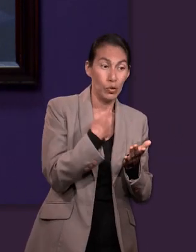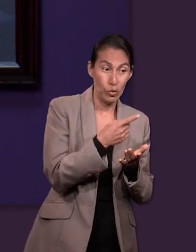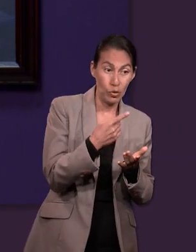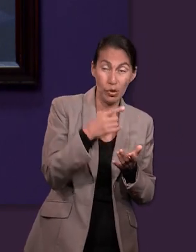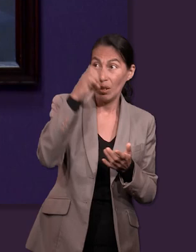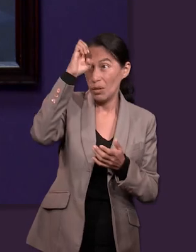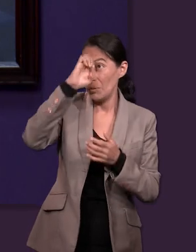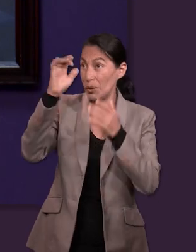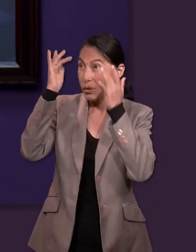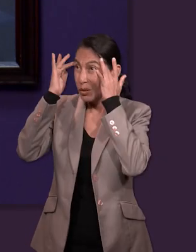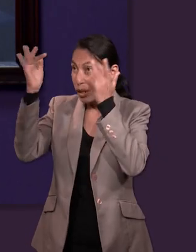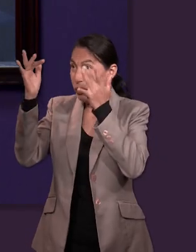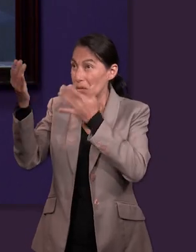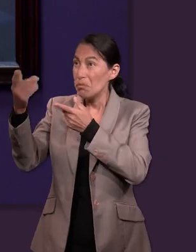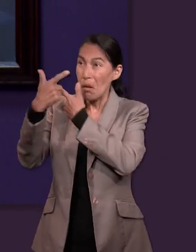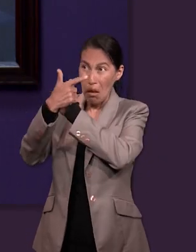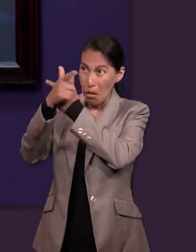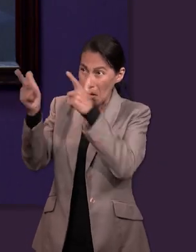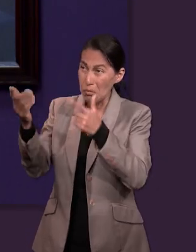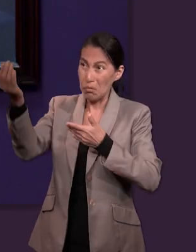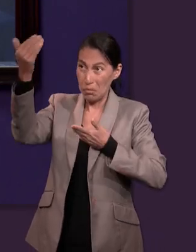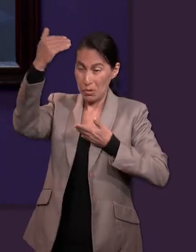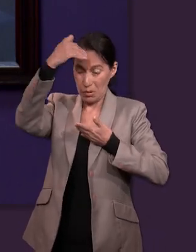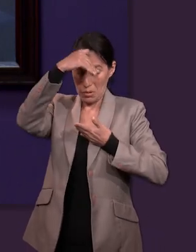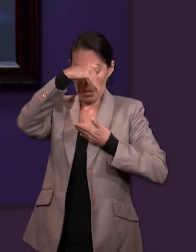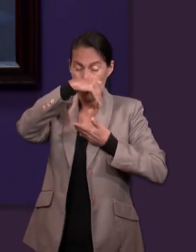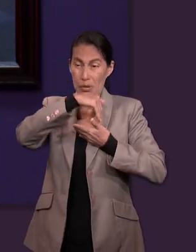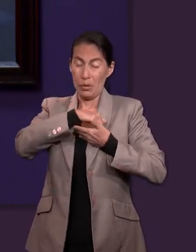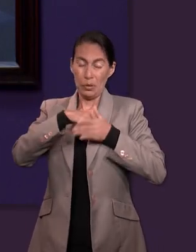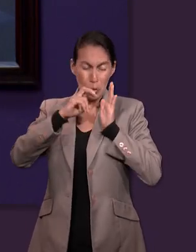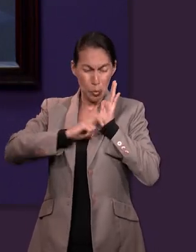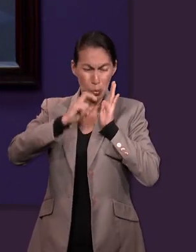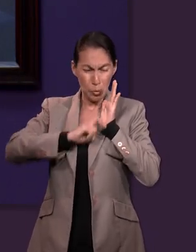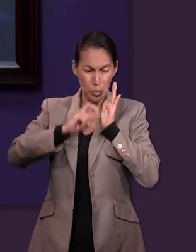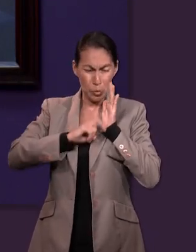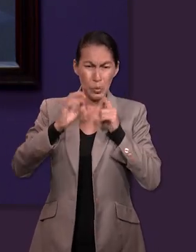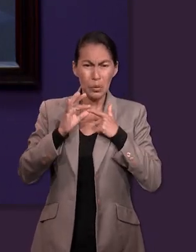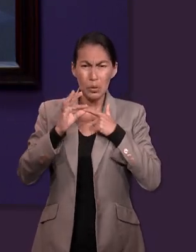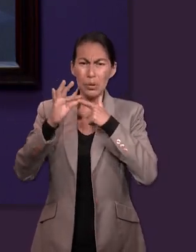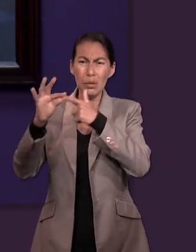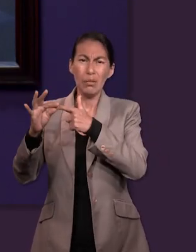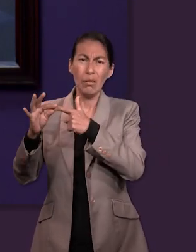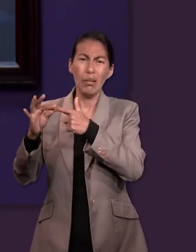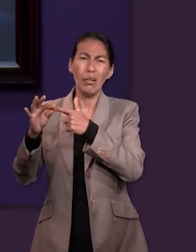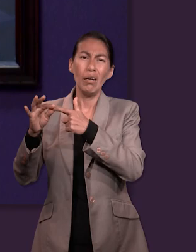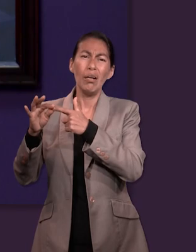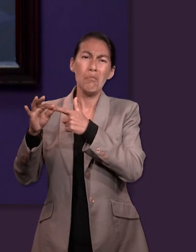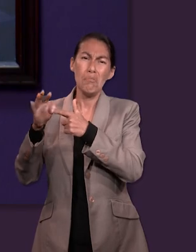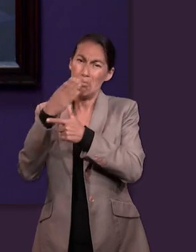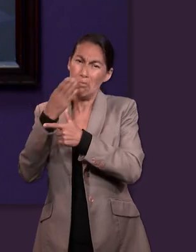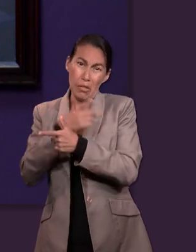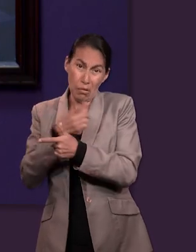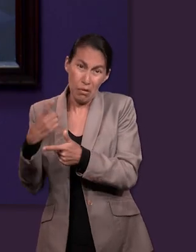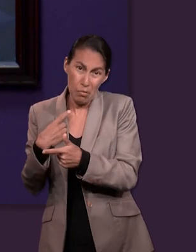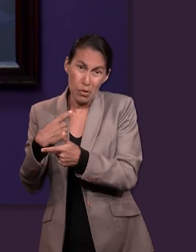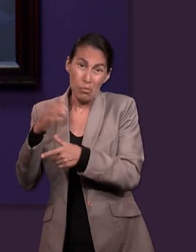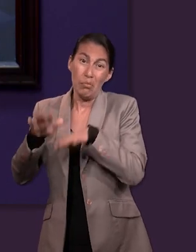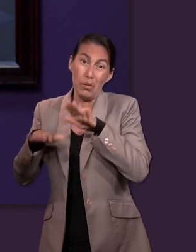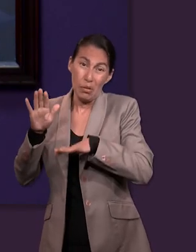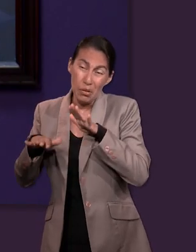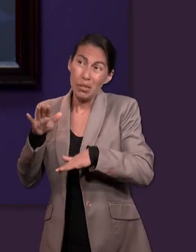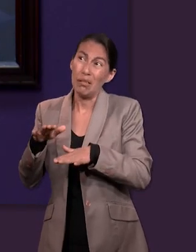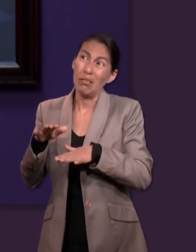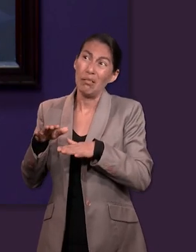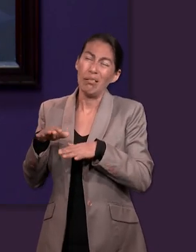¿no? No dejamos al Espíritu Santo que entre en nuestro ser y que Él pueda conducirnos, porque la mente